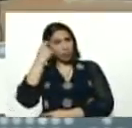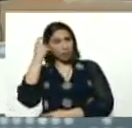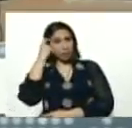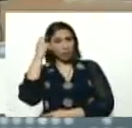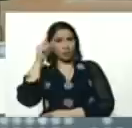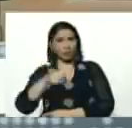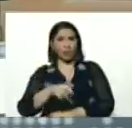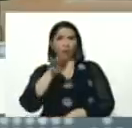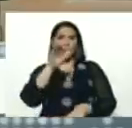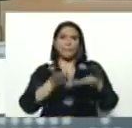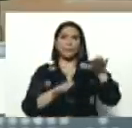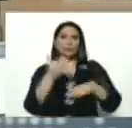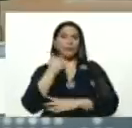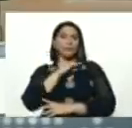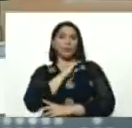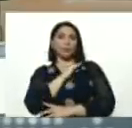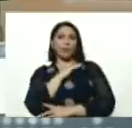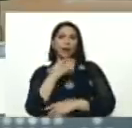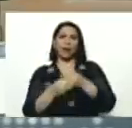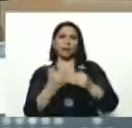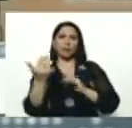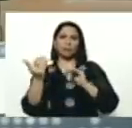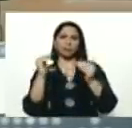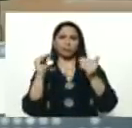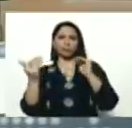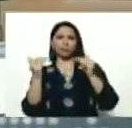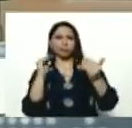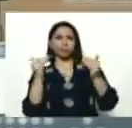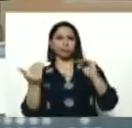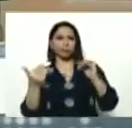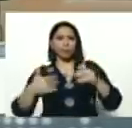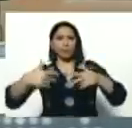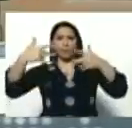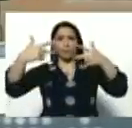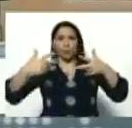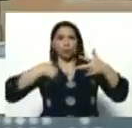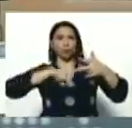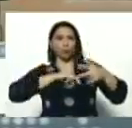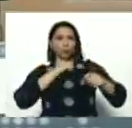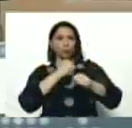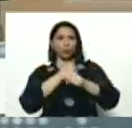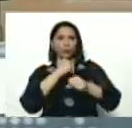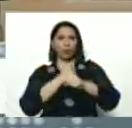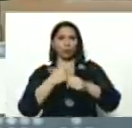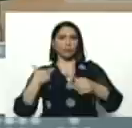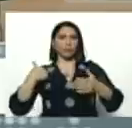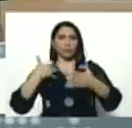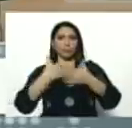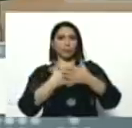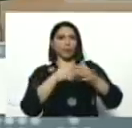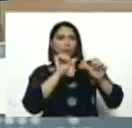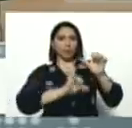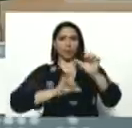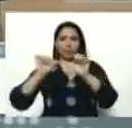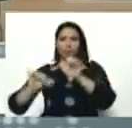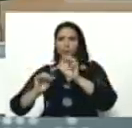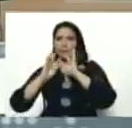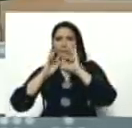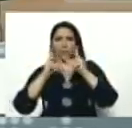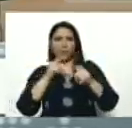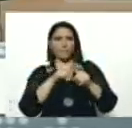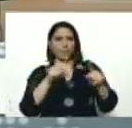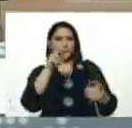a pesar de la pandemia, hacer balance, pues, un foro virtual, ya estamos trabajando, le daremos los detalles, para su